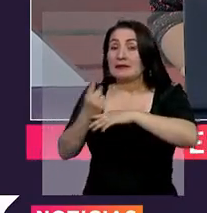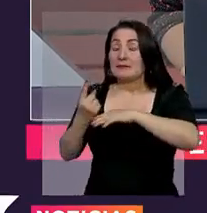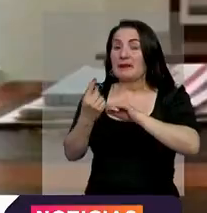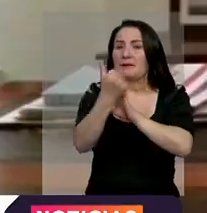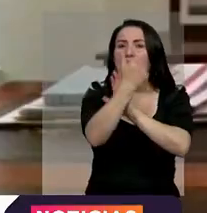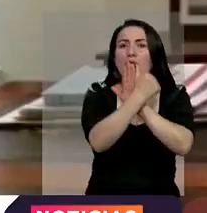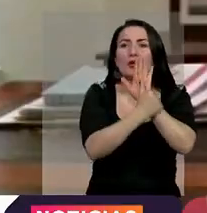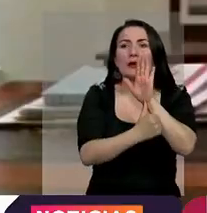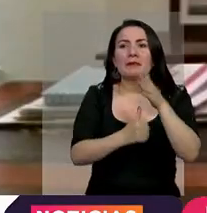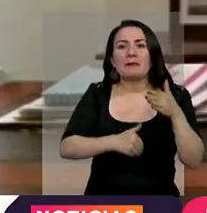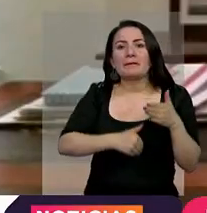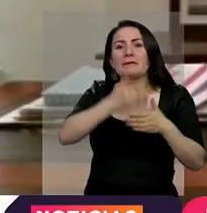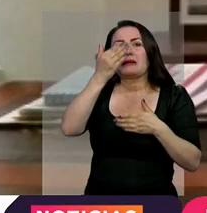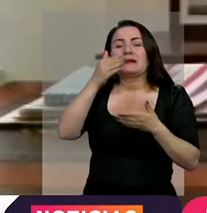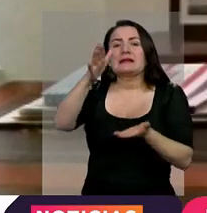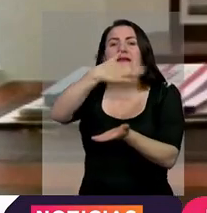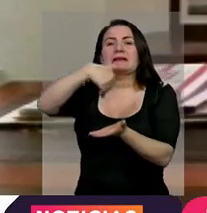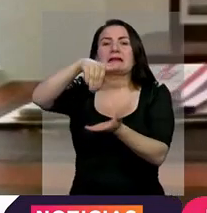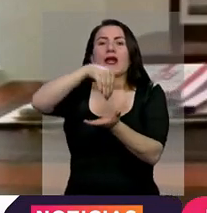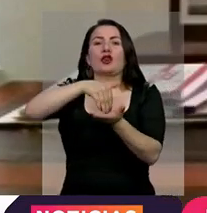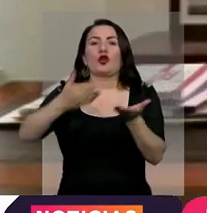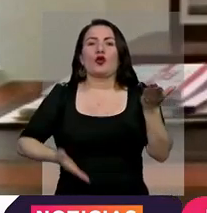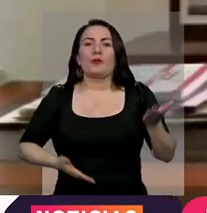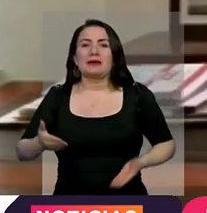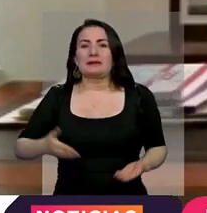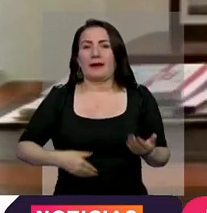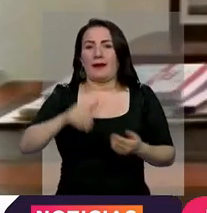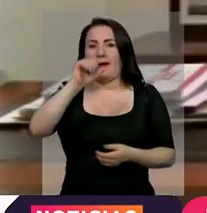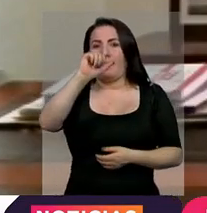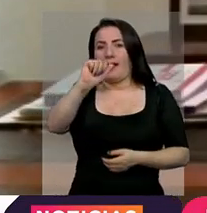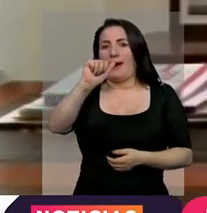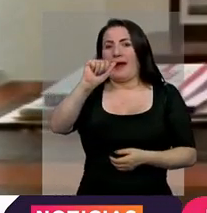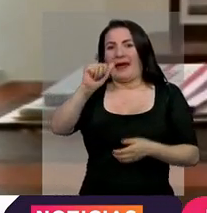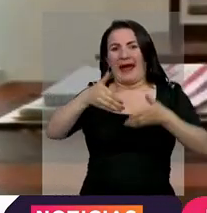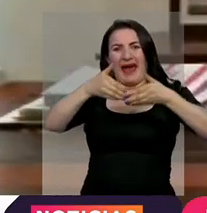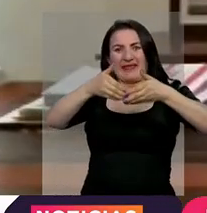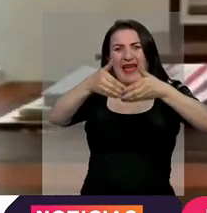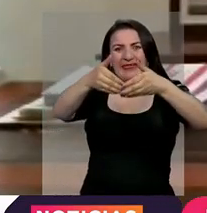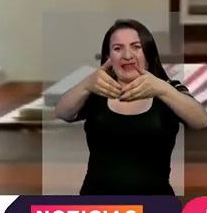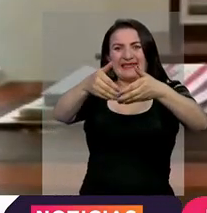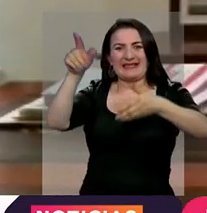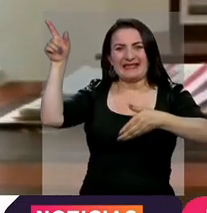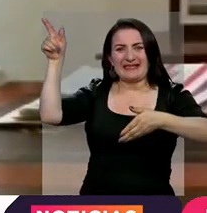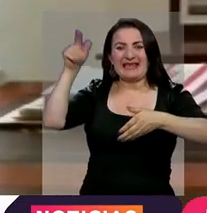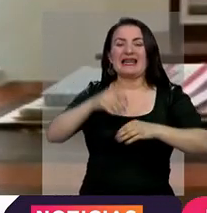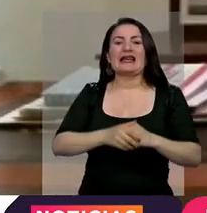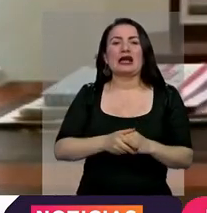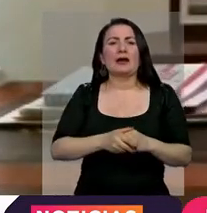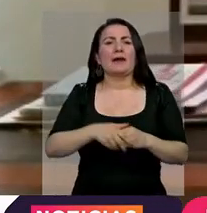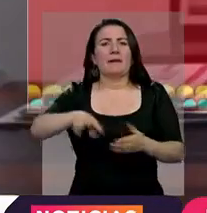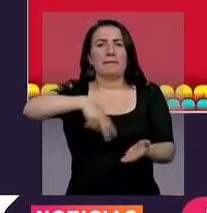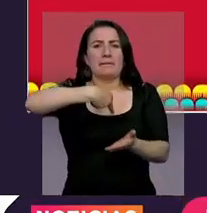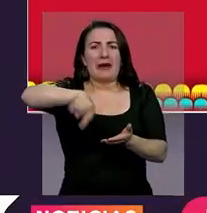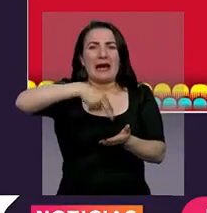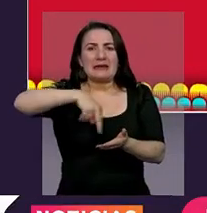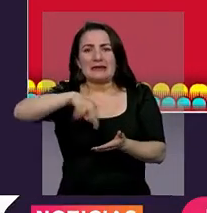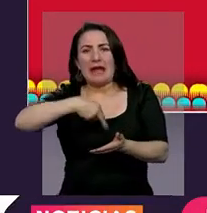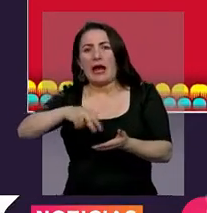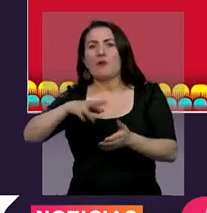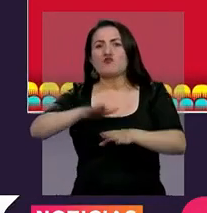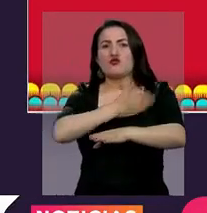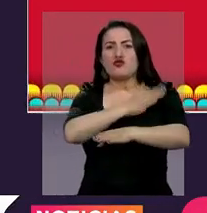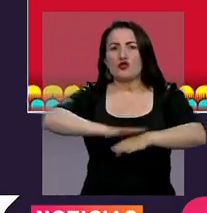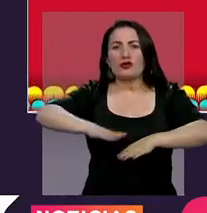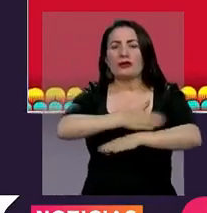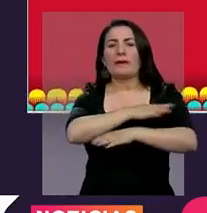programación inicial en el Centro Comercial Atlantis que consiste en música y danzas peruanas y